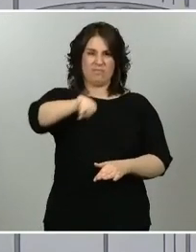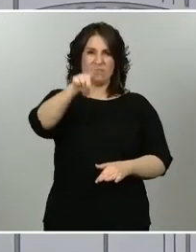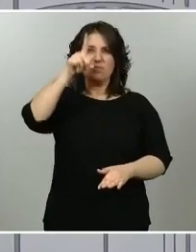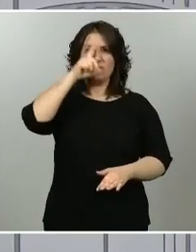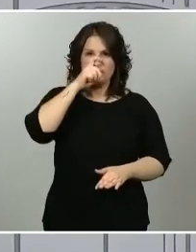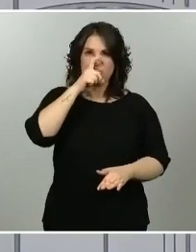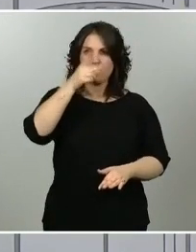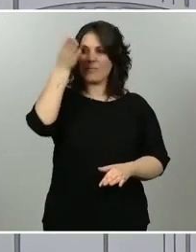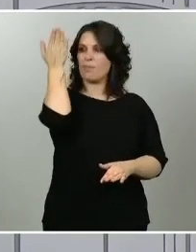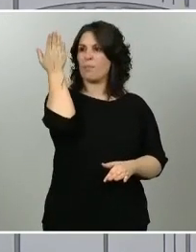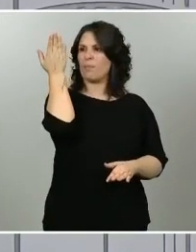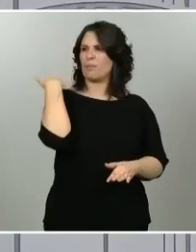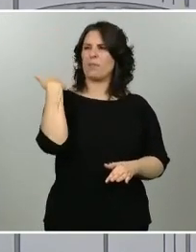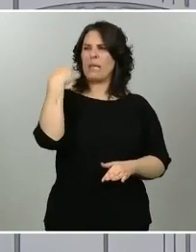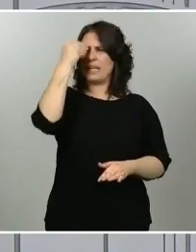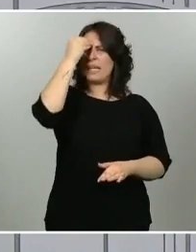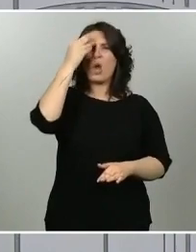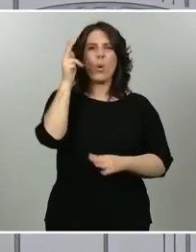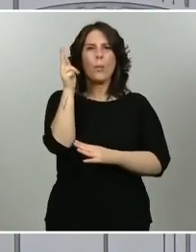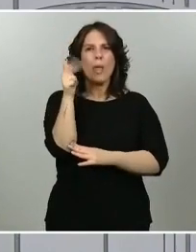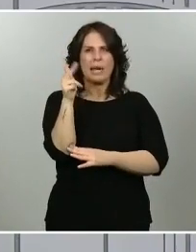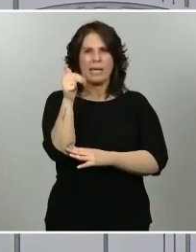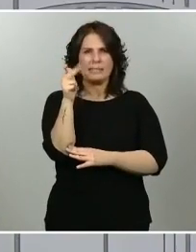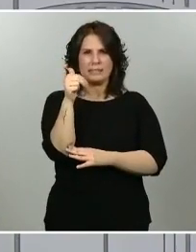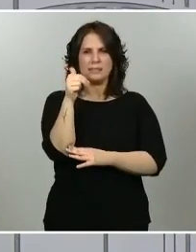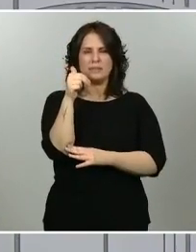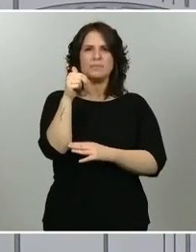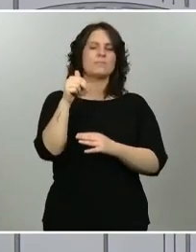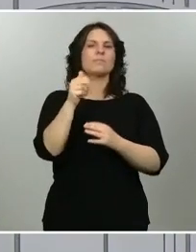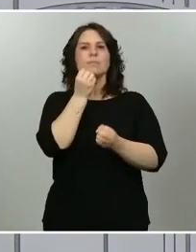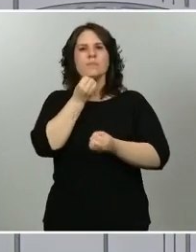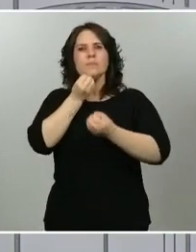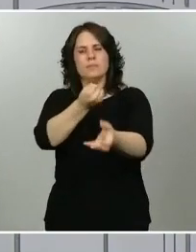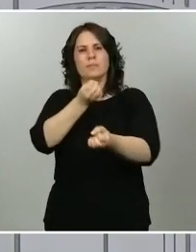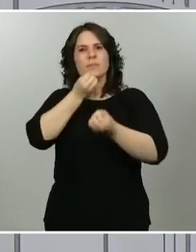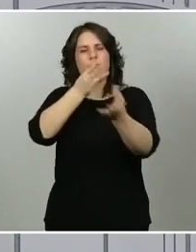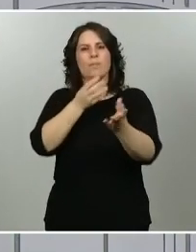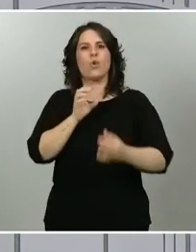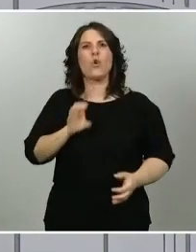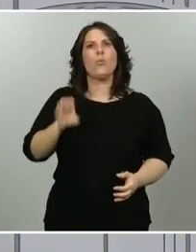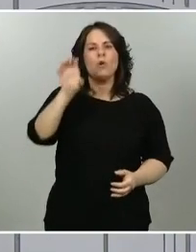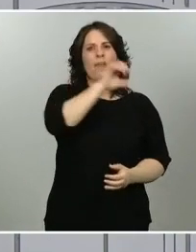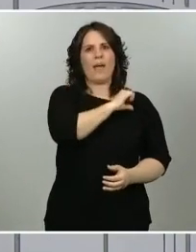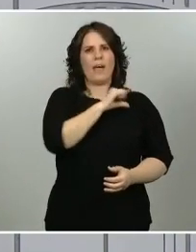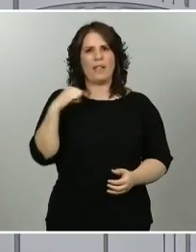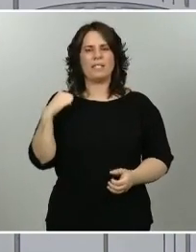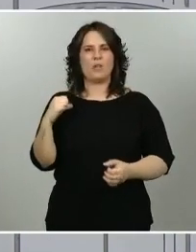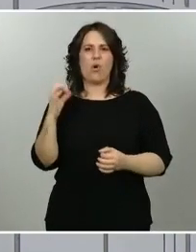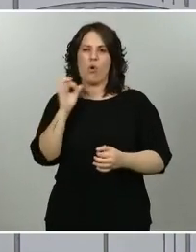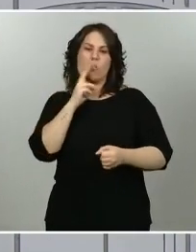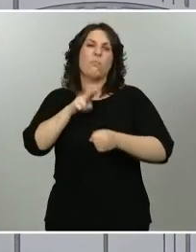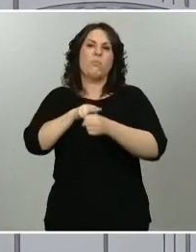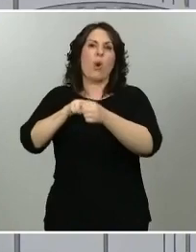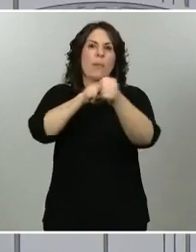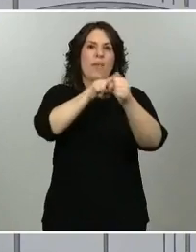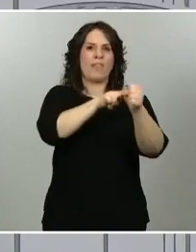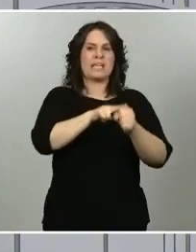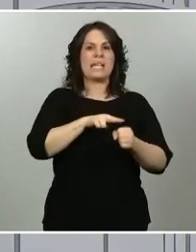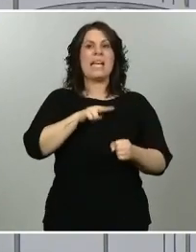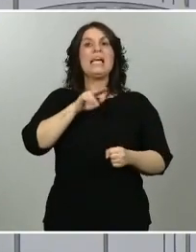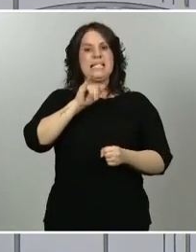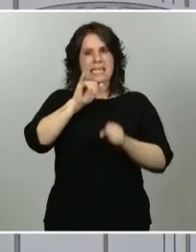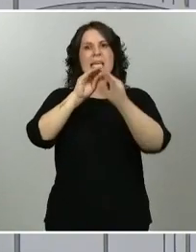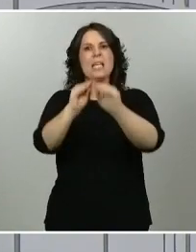se comentaron las diferentes comunidades, las diferentes provincias que sí que progresaban a una fase o a otra,